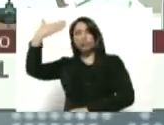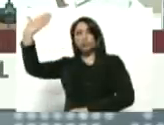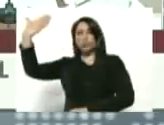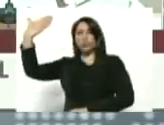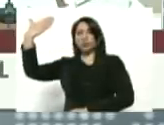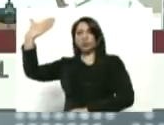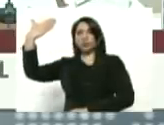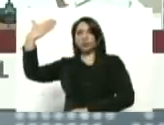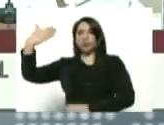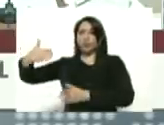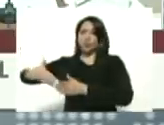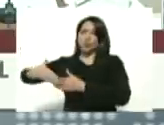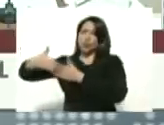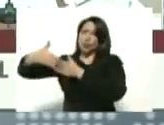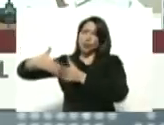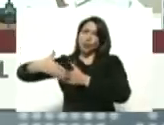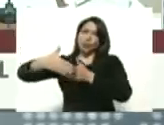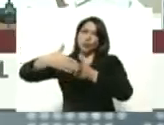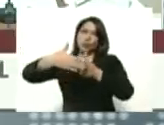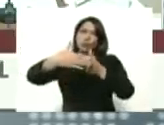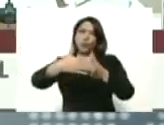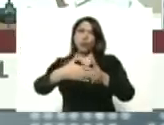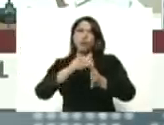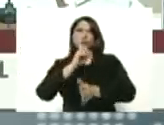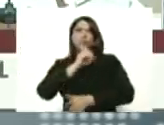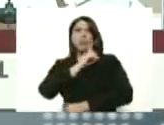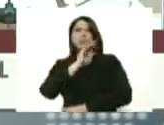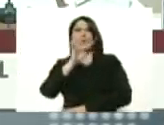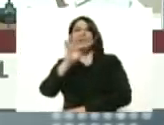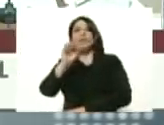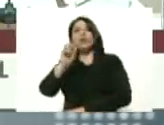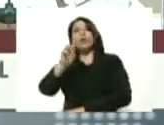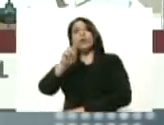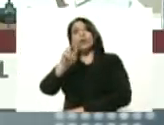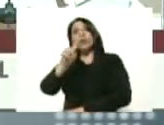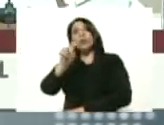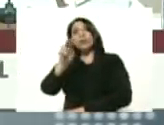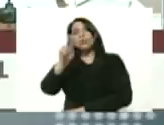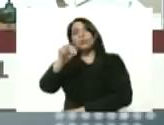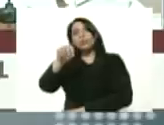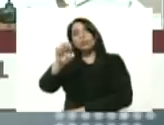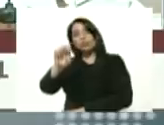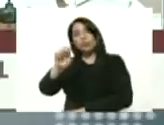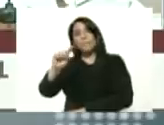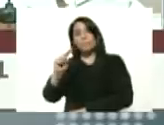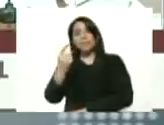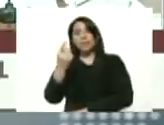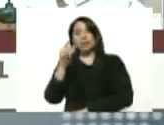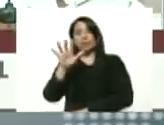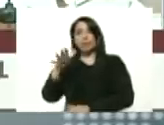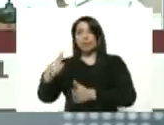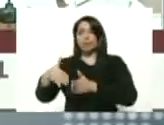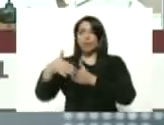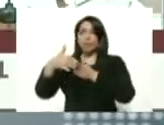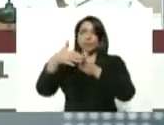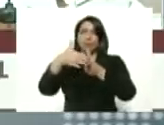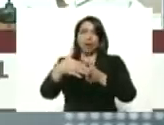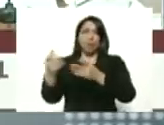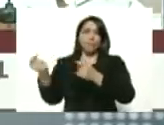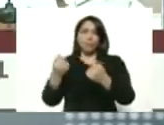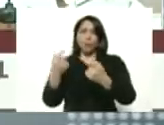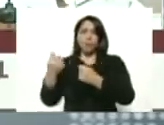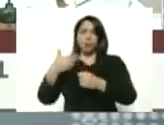el barco Fortun el primero de cinco barcos que traen gasolina